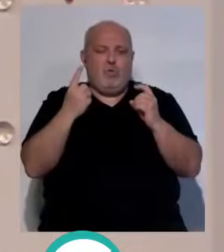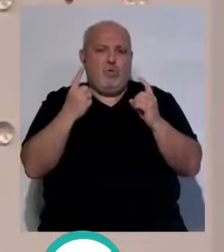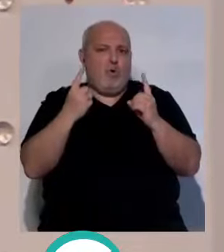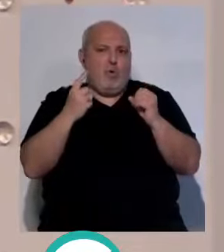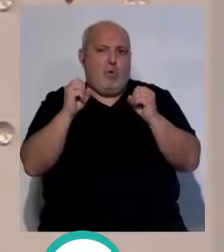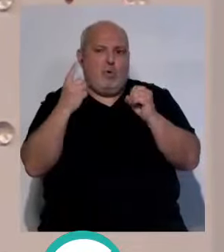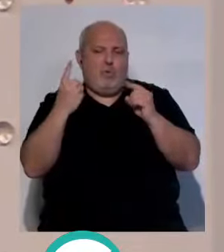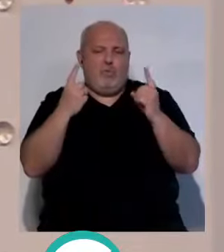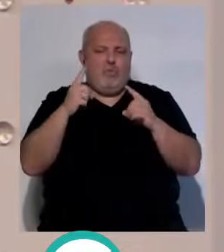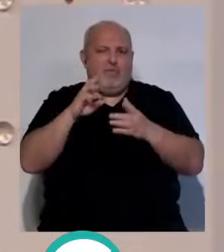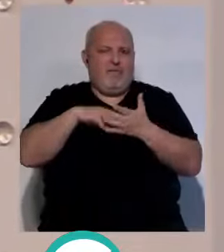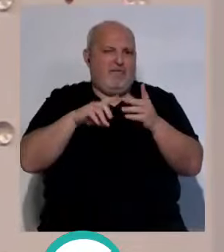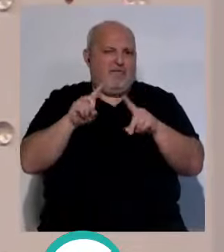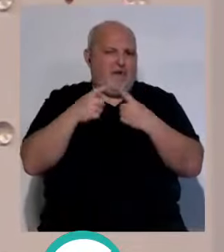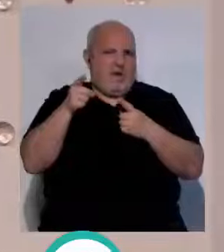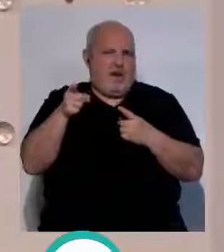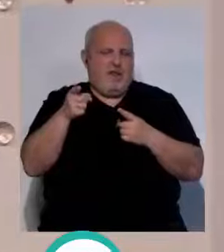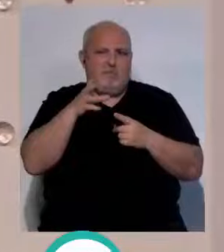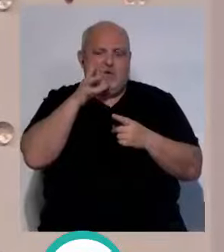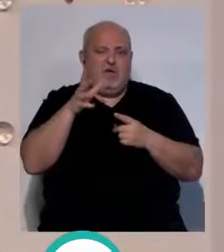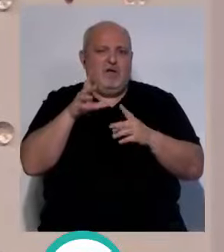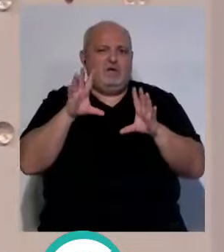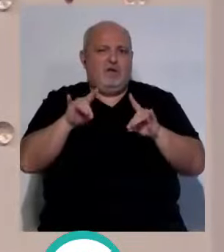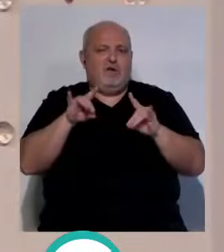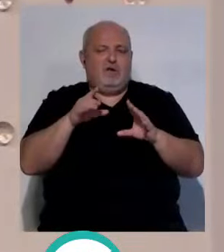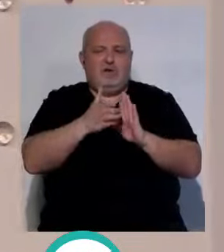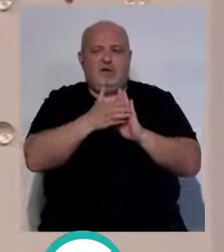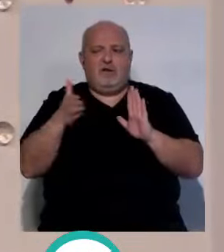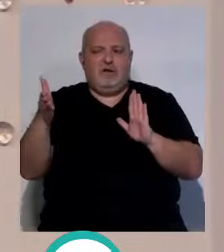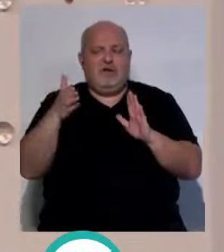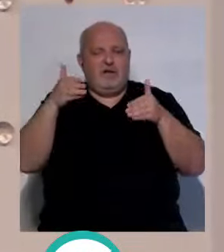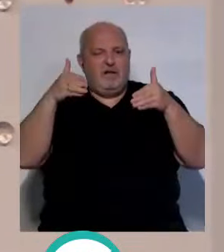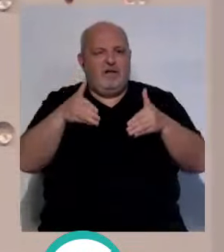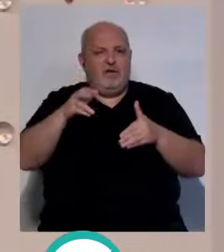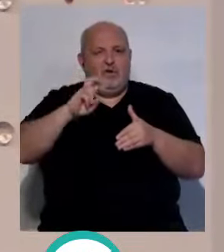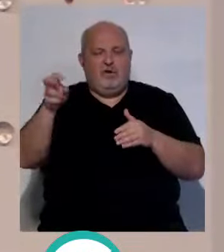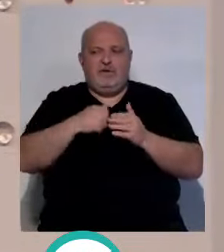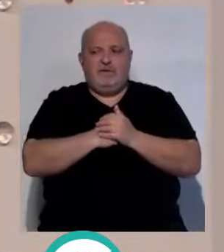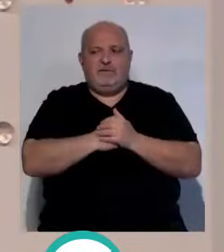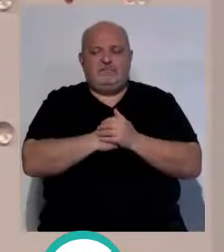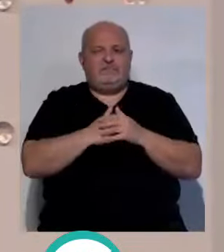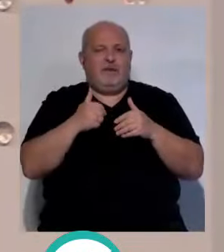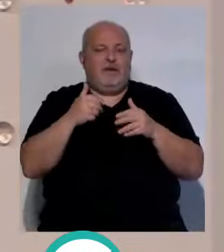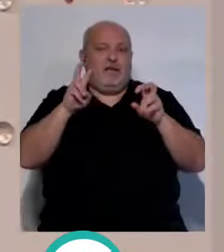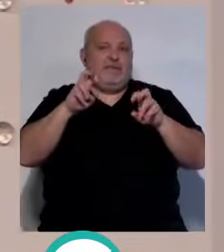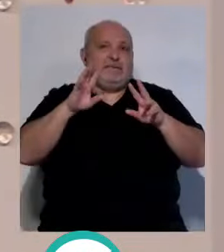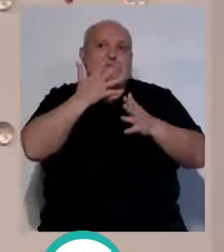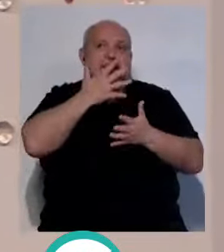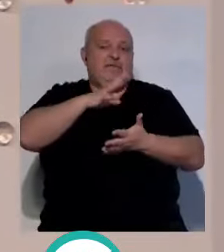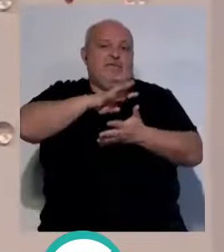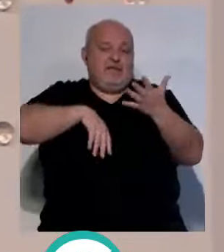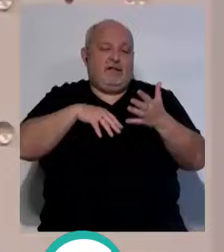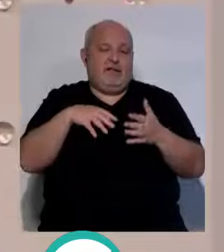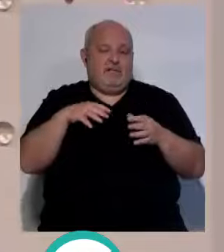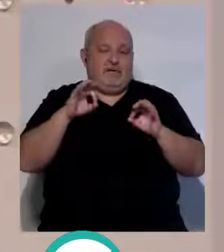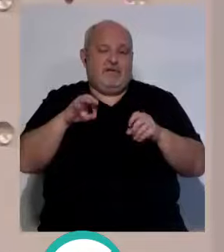Barcelona le daba exactamente igual, y estaba ahí tocando el balón y llevando el partido. Tenía la cabeza en otro lado. No deja de ser el Barcelona, que los suplentes